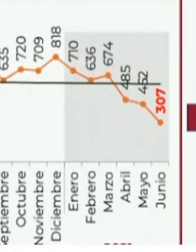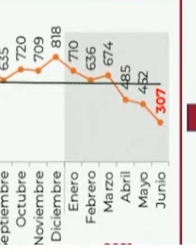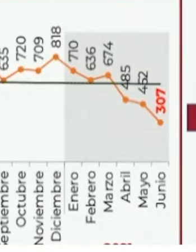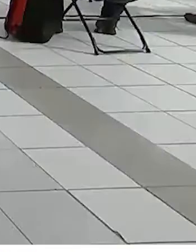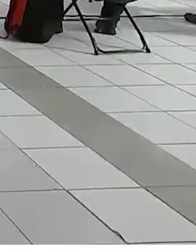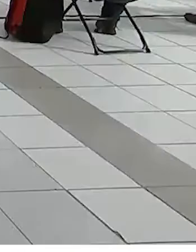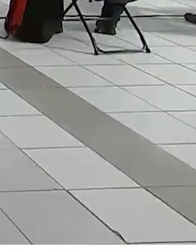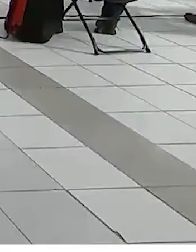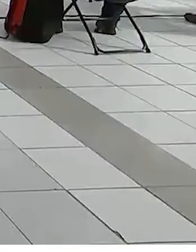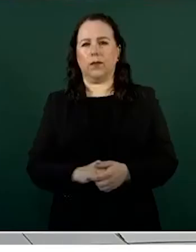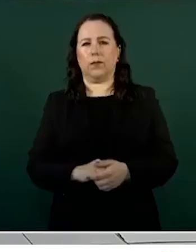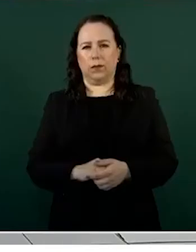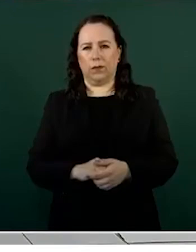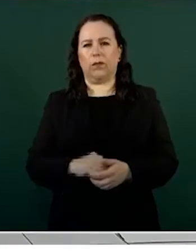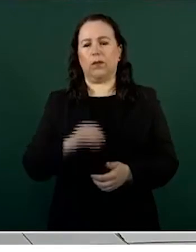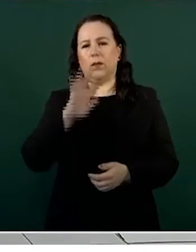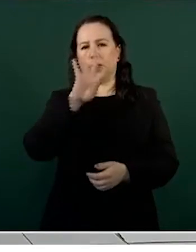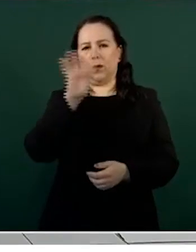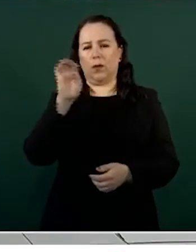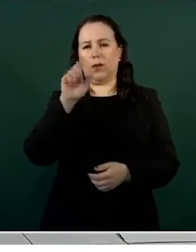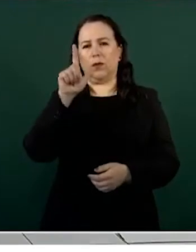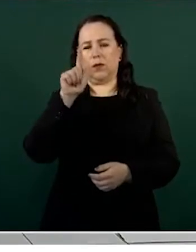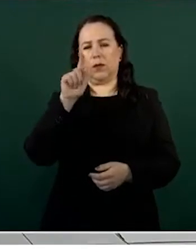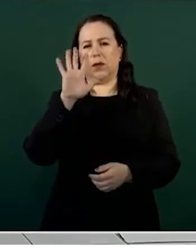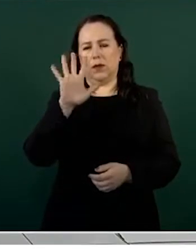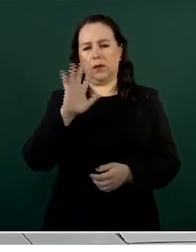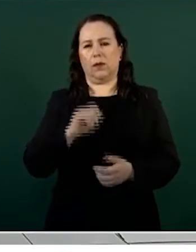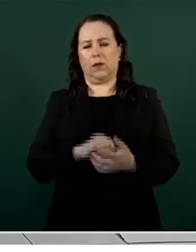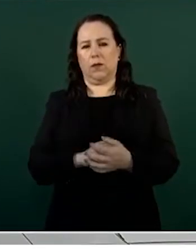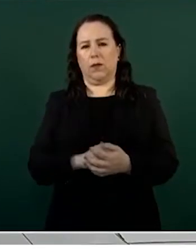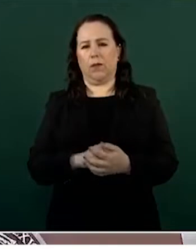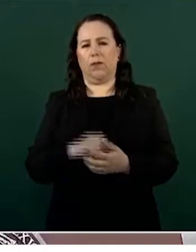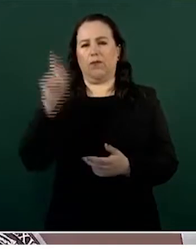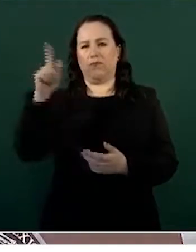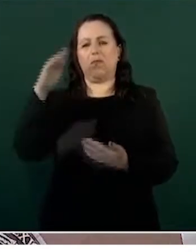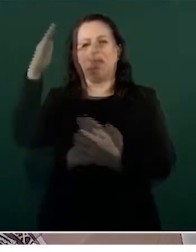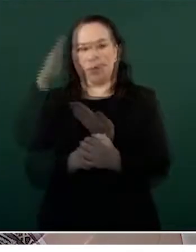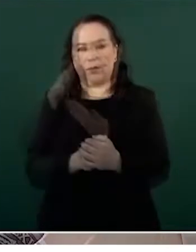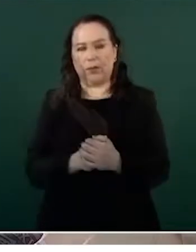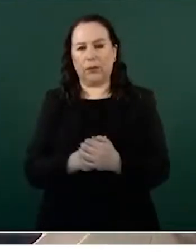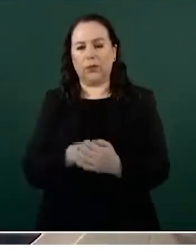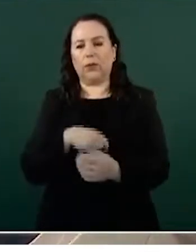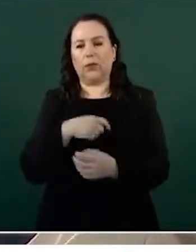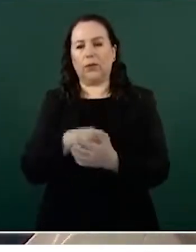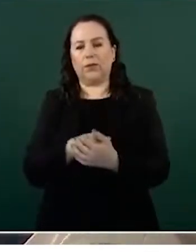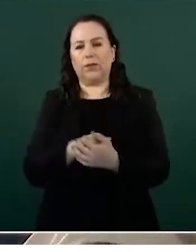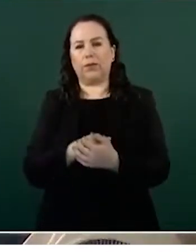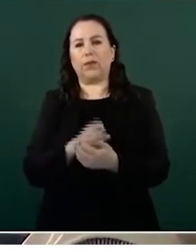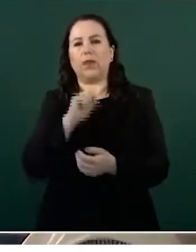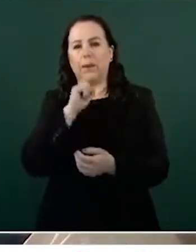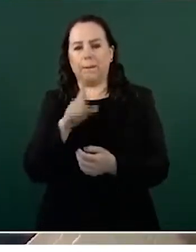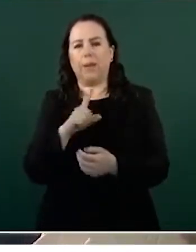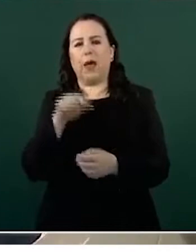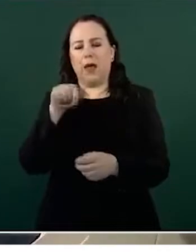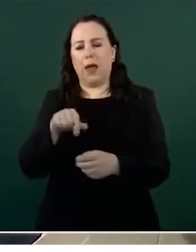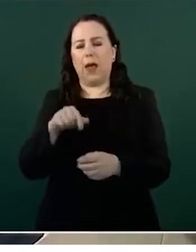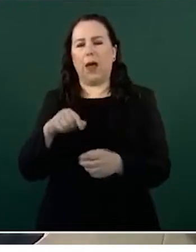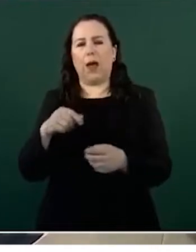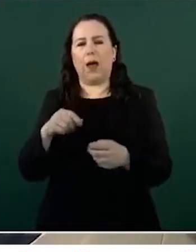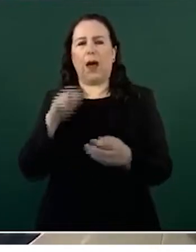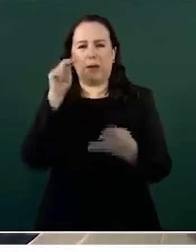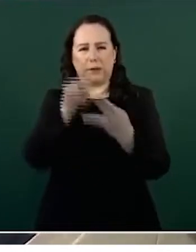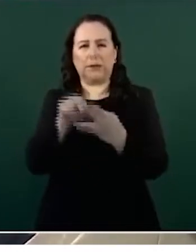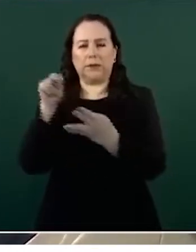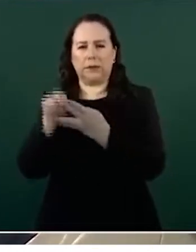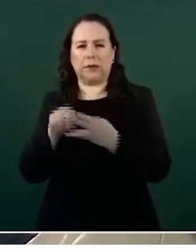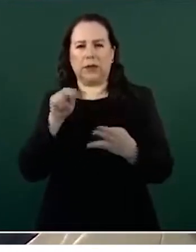en abril 485. Viene a la baja este delito. Es sobre los asesinatos en Ciudad Juárez. El